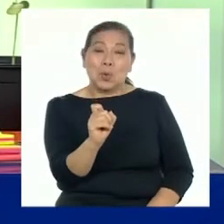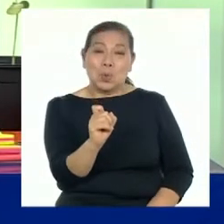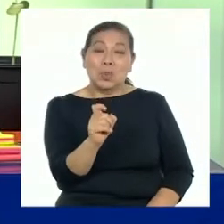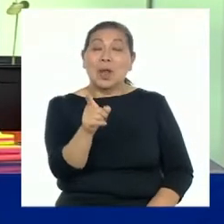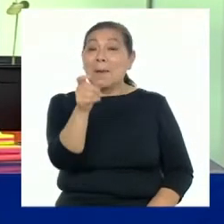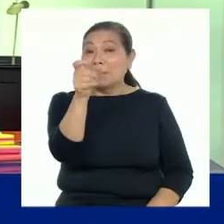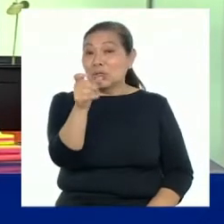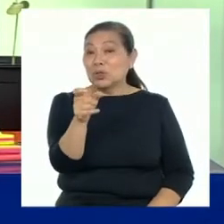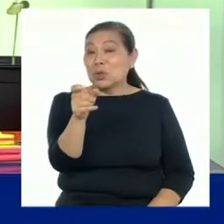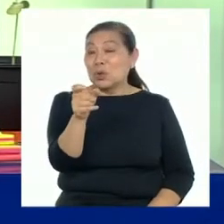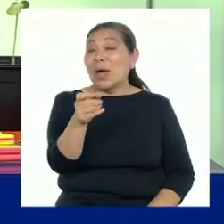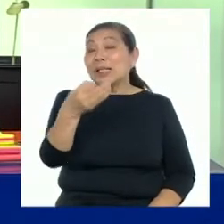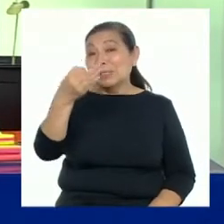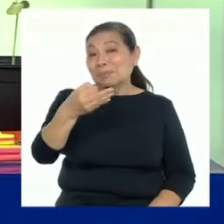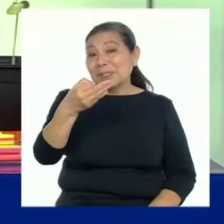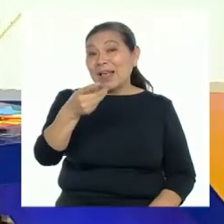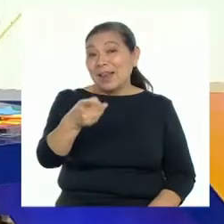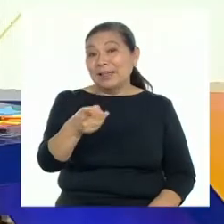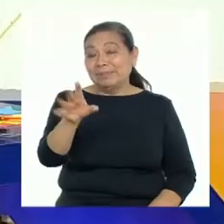un especialista en el tema.